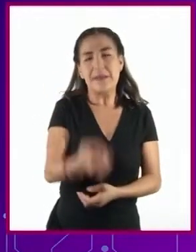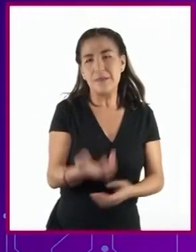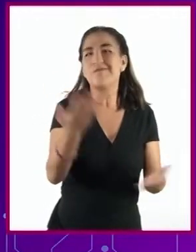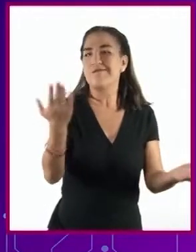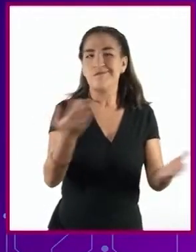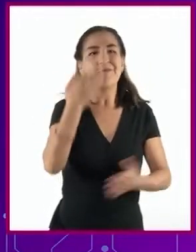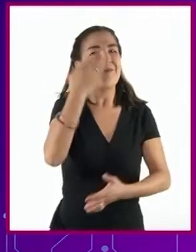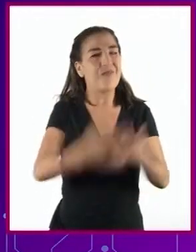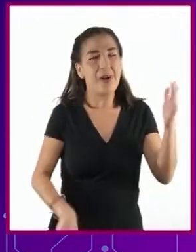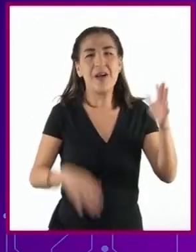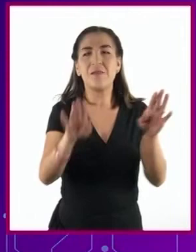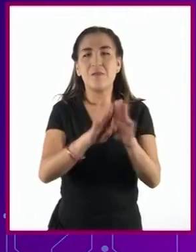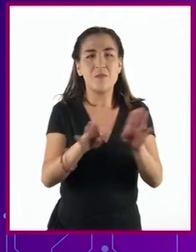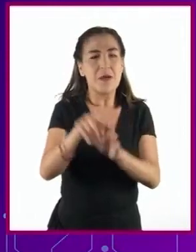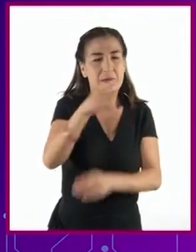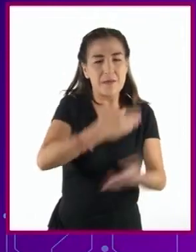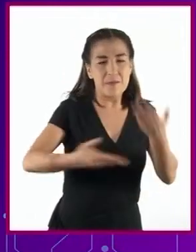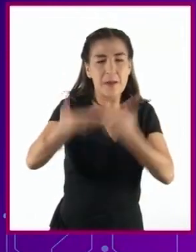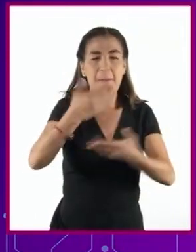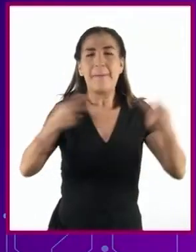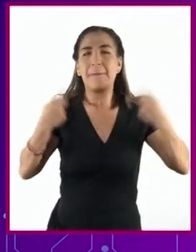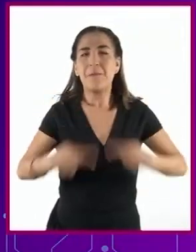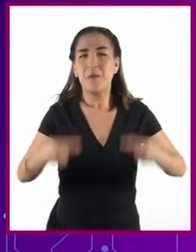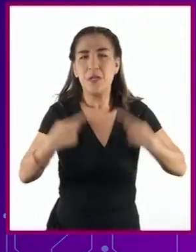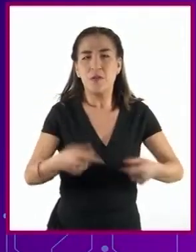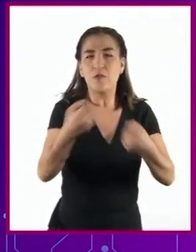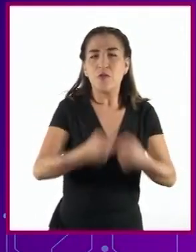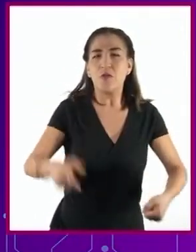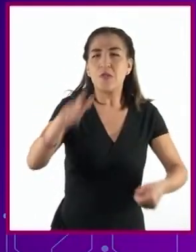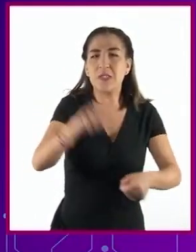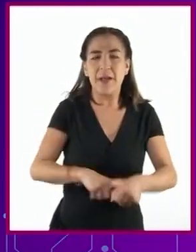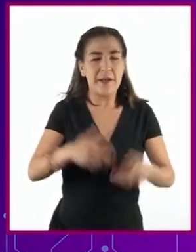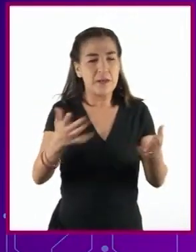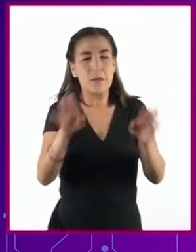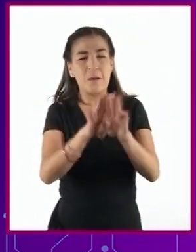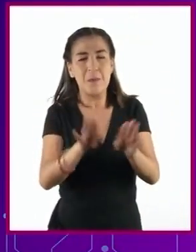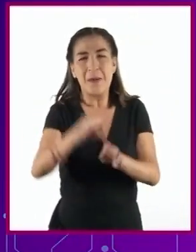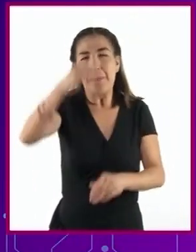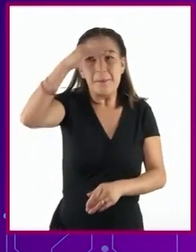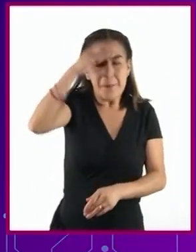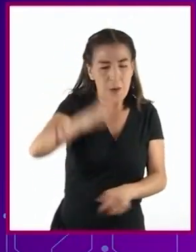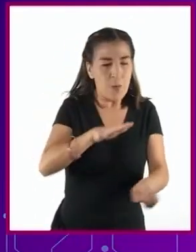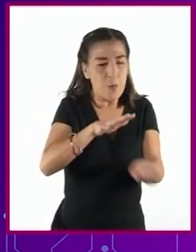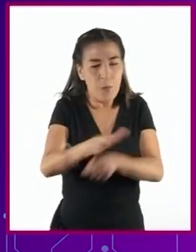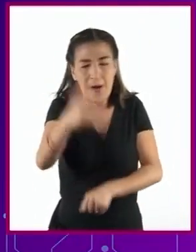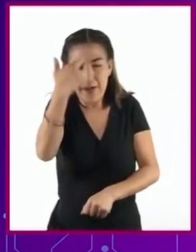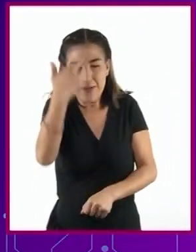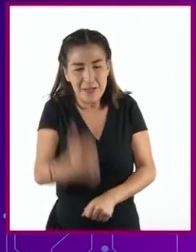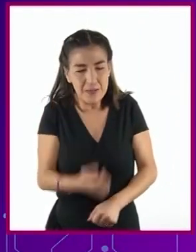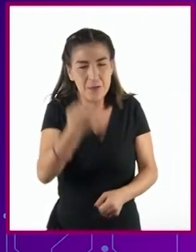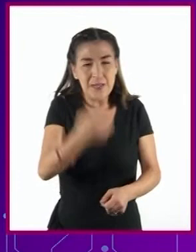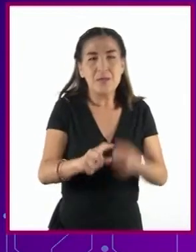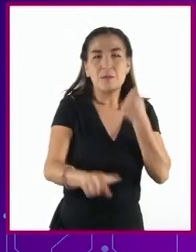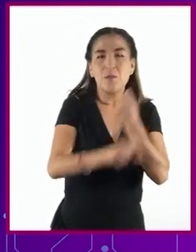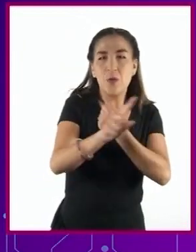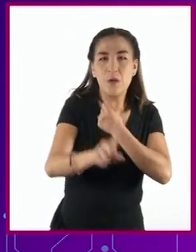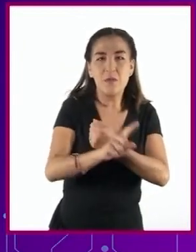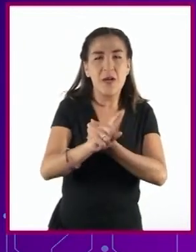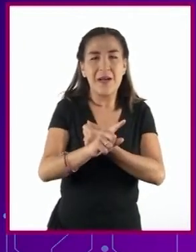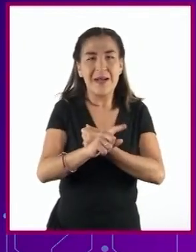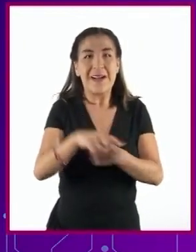interpretación del fenómeno social en lugar de hacer un análisis de cuáles son las causas sociales reduce